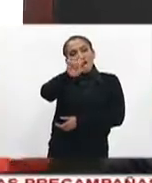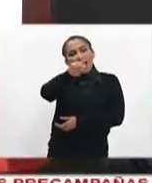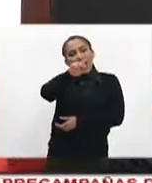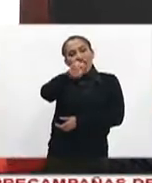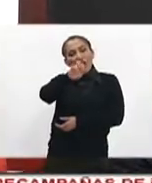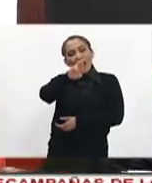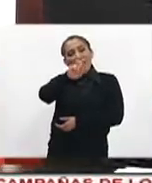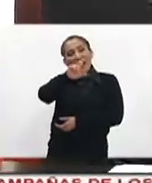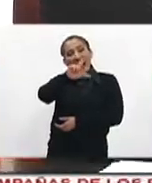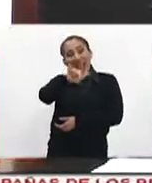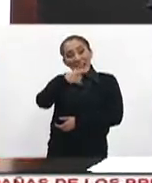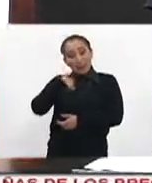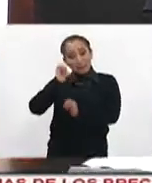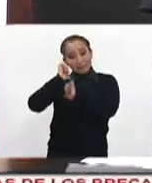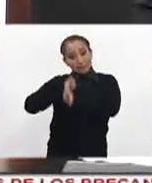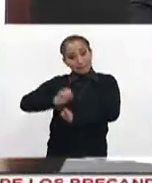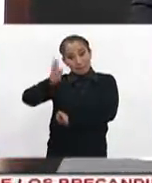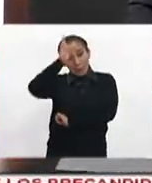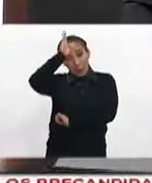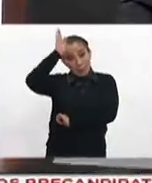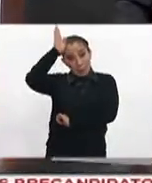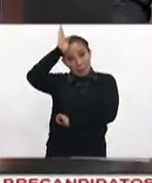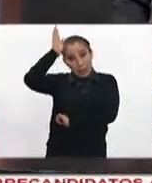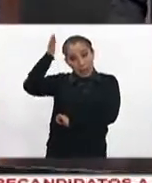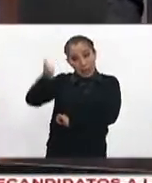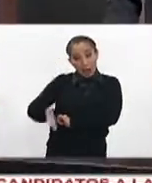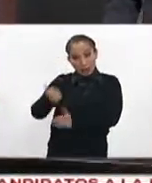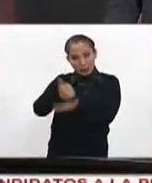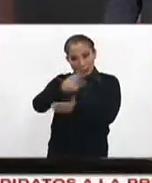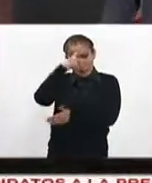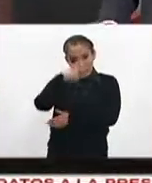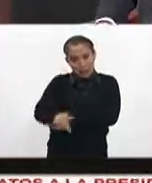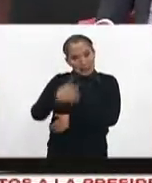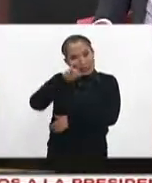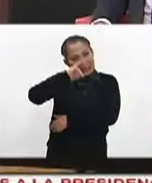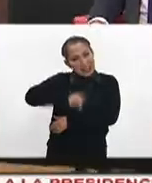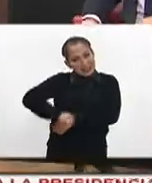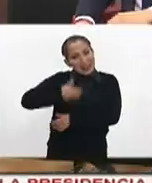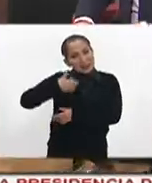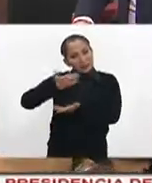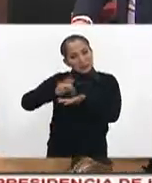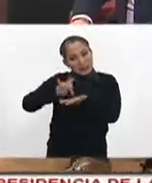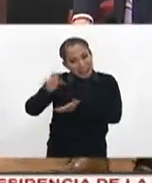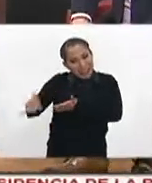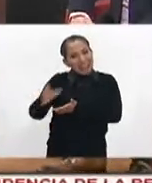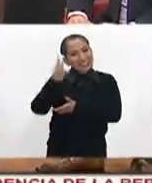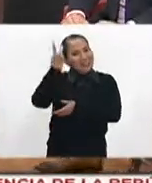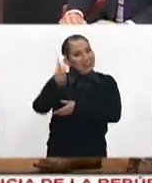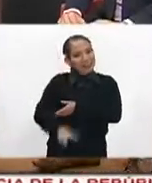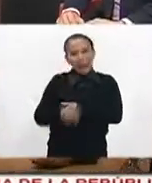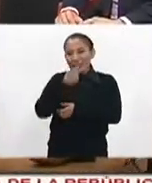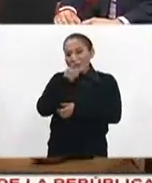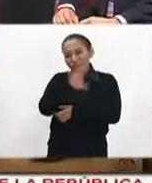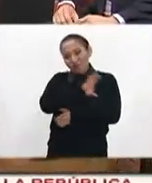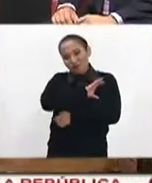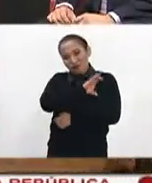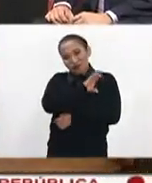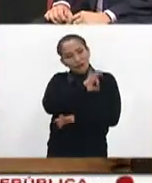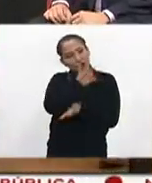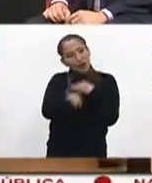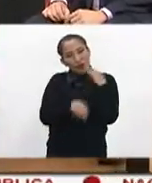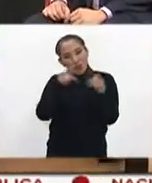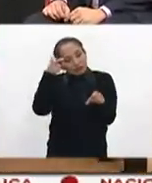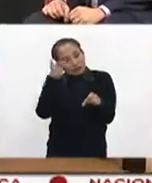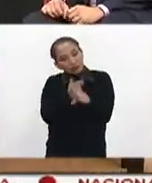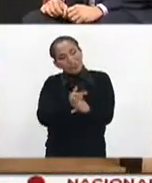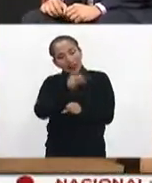Esquivel, director del Heróico Cuerpo de Bomberos de la Ciudad de México. Jefe Vulcano, pues muchas gracias. Así le decimos porque todo el